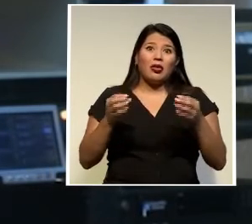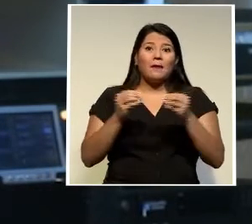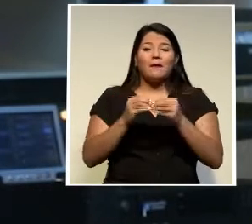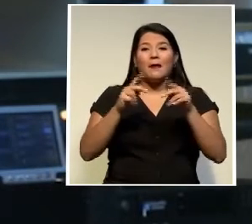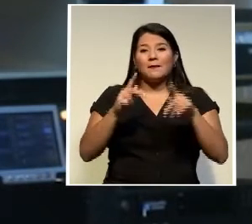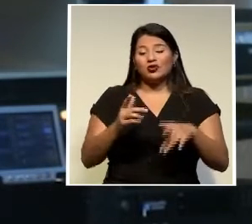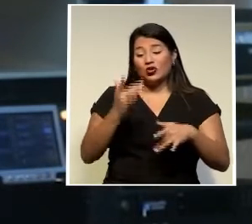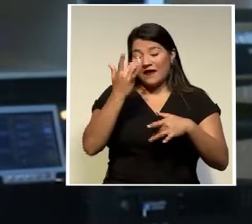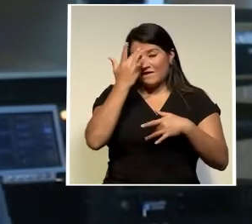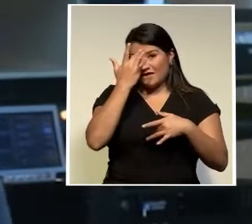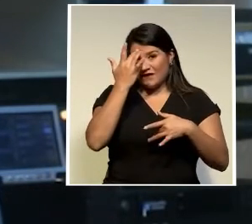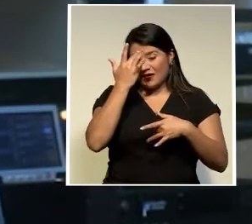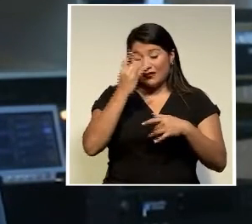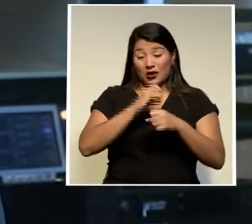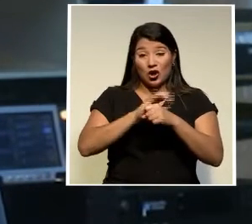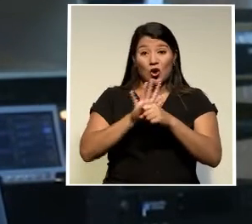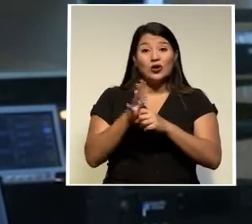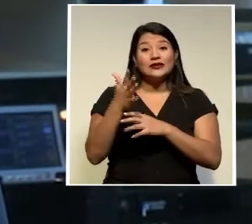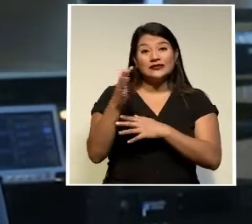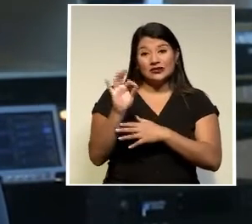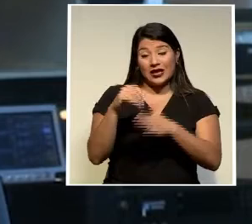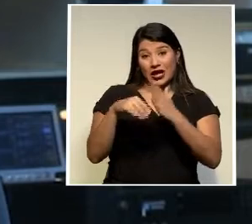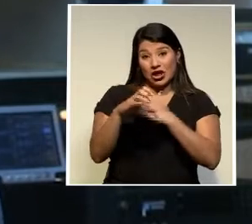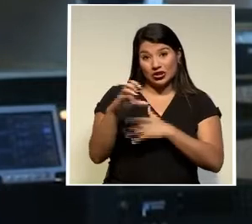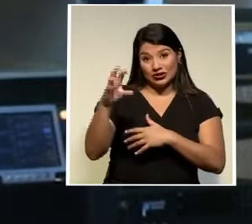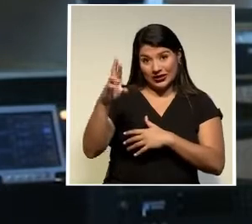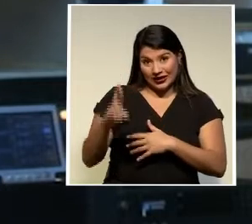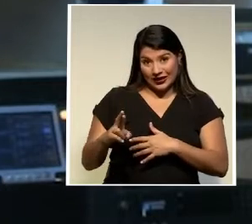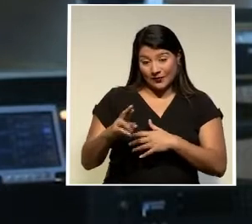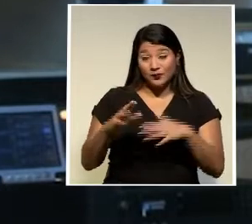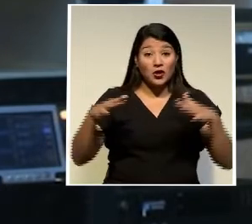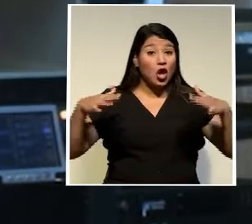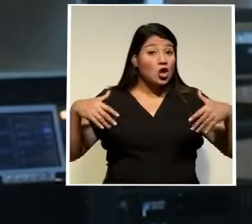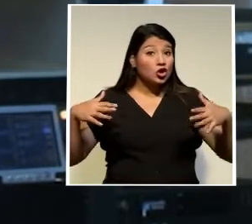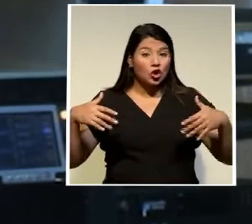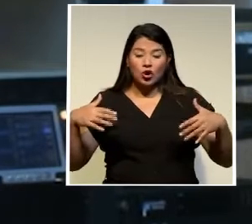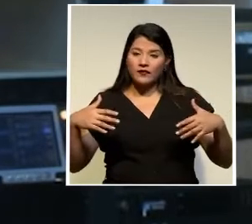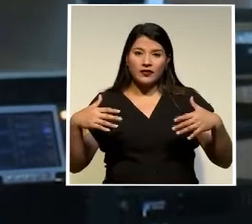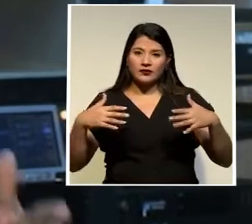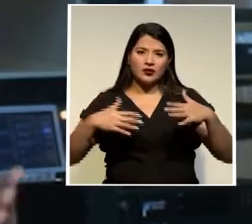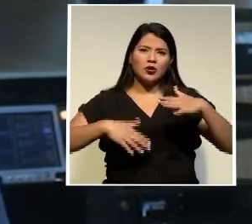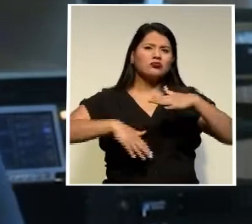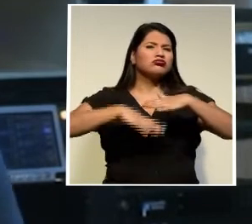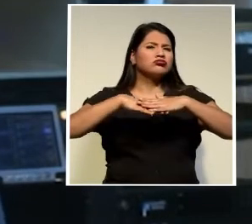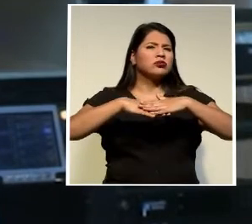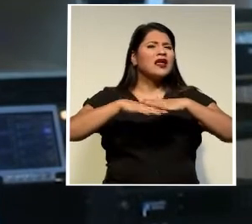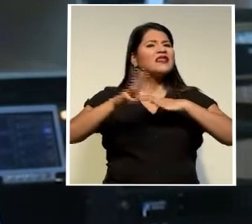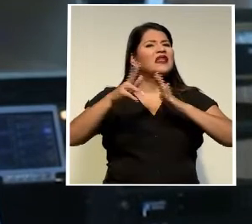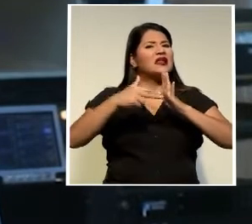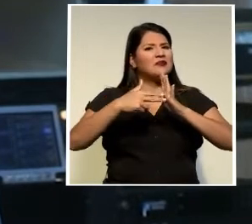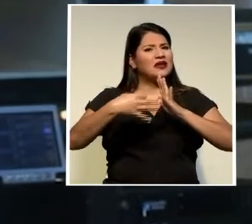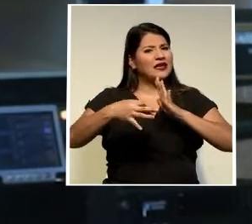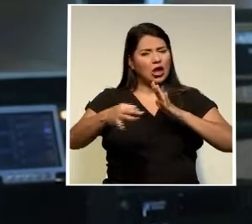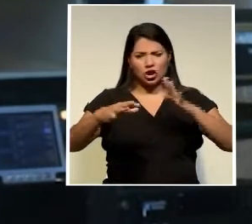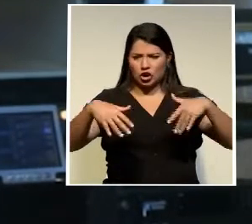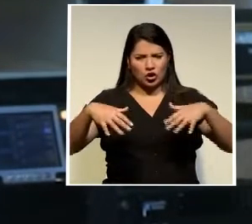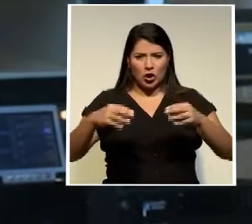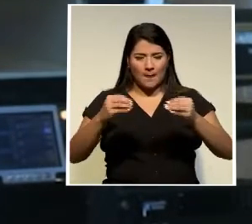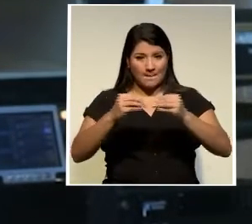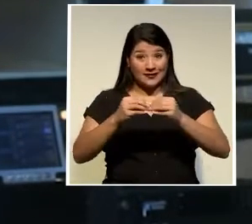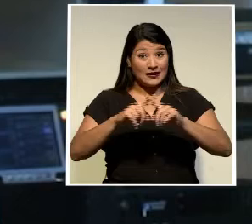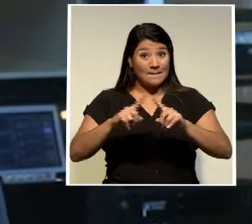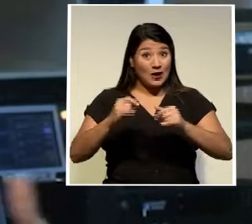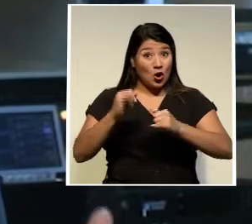mayor de los casos de COVID-19 en nuestro país aún no se reportan más de 3.000 diarios sin embargo el viernes anterior hubo 2